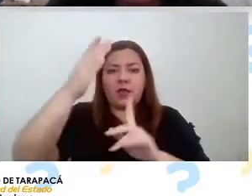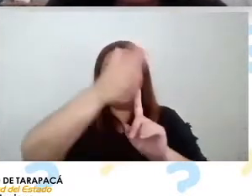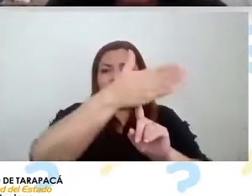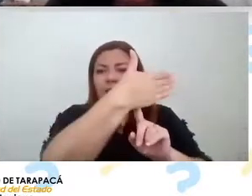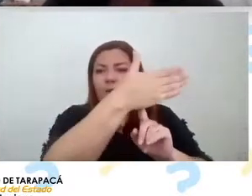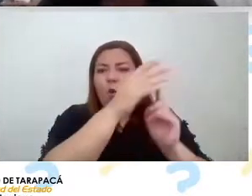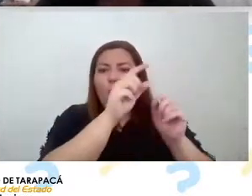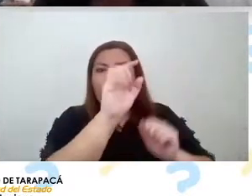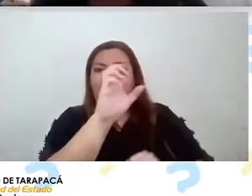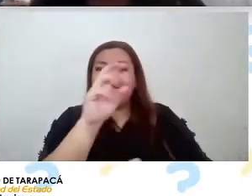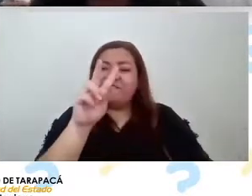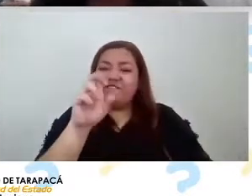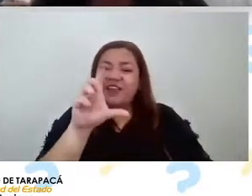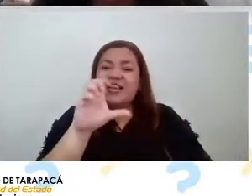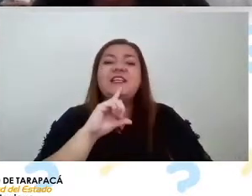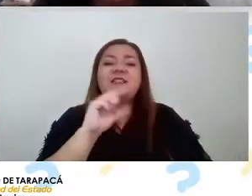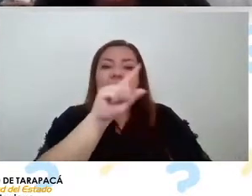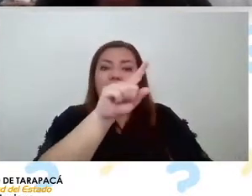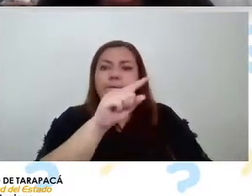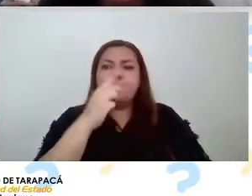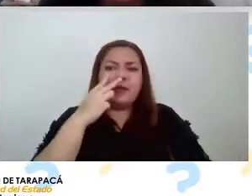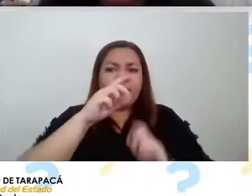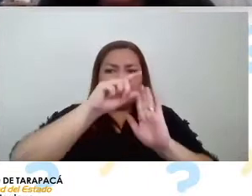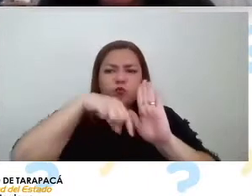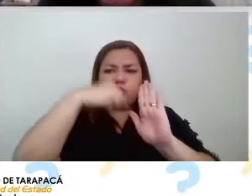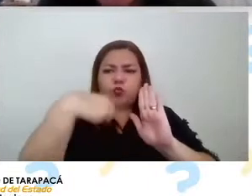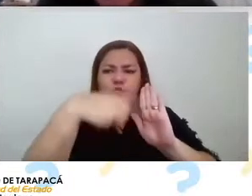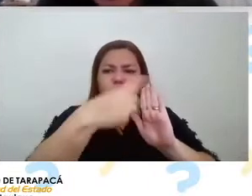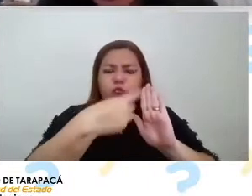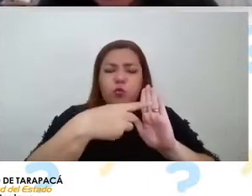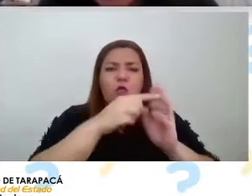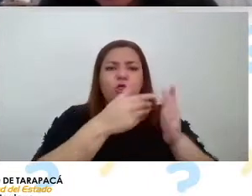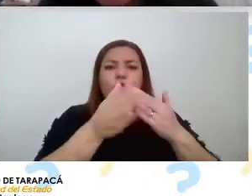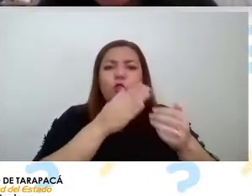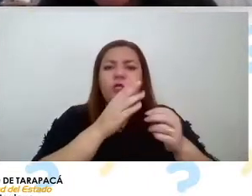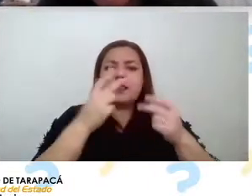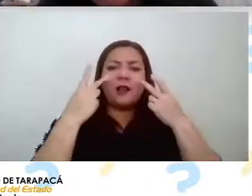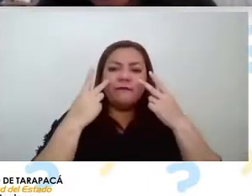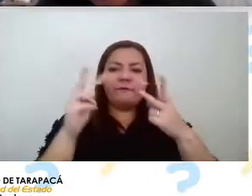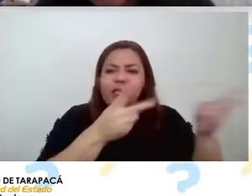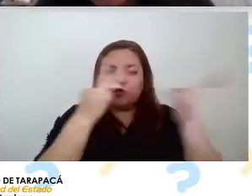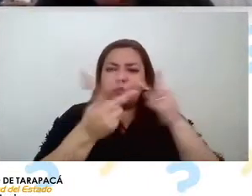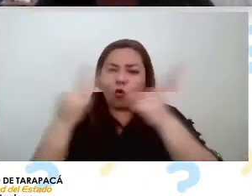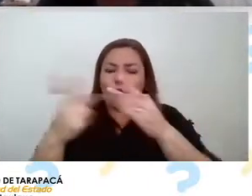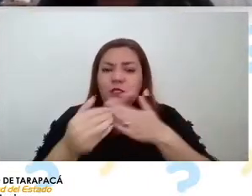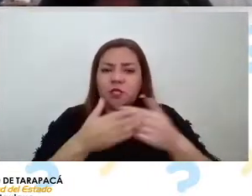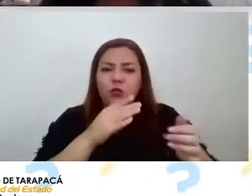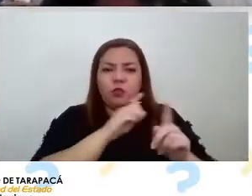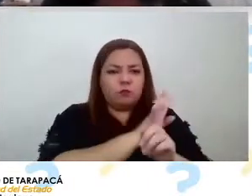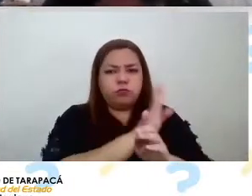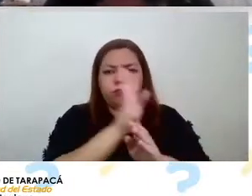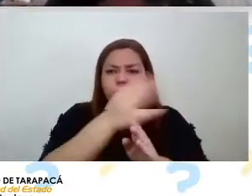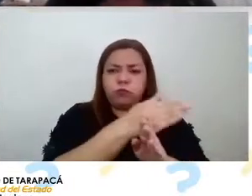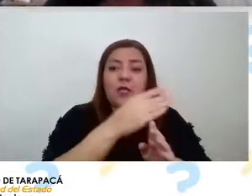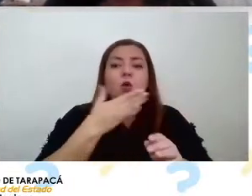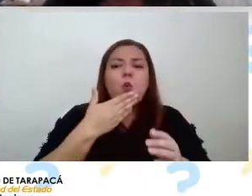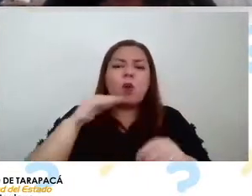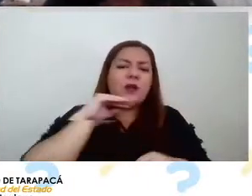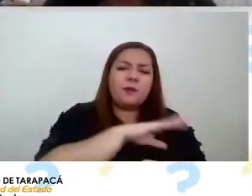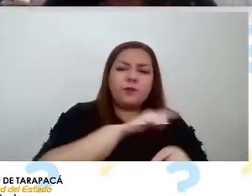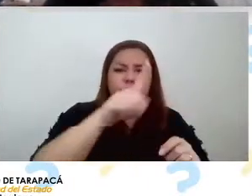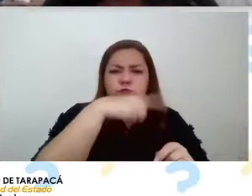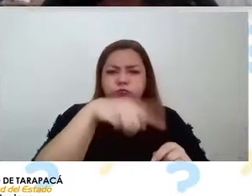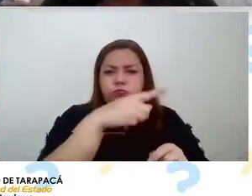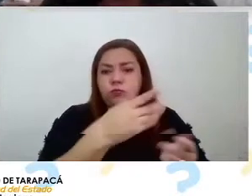un anemómetro que es para medir la velocidad y dirección del viento acá un termómetro para medir la temperatura del